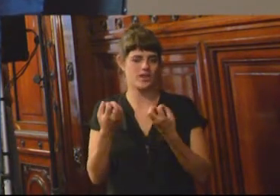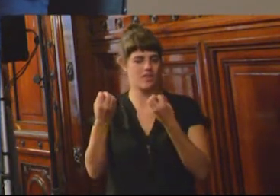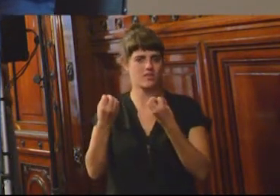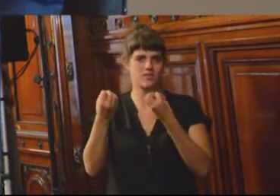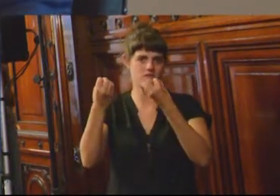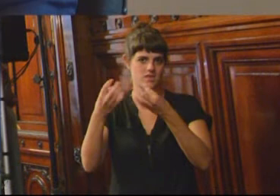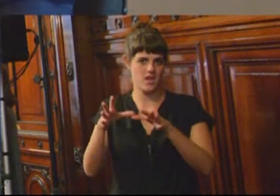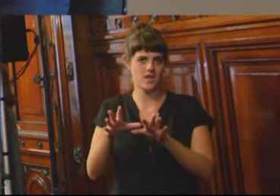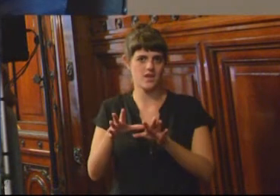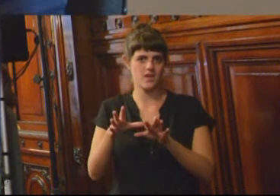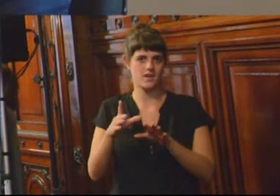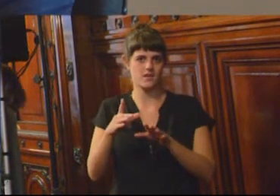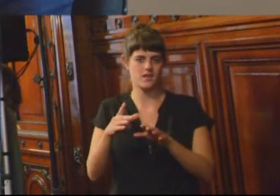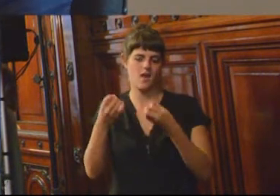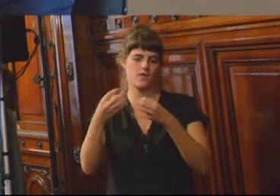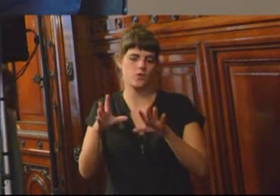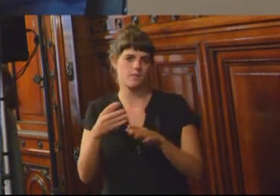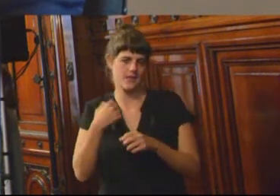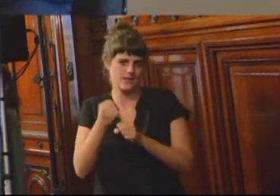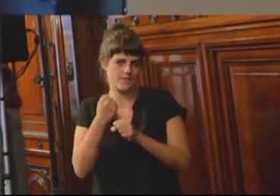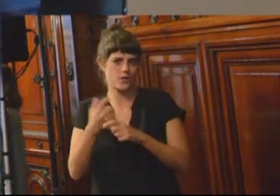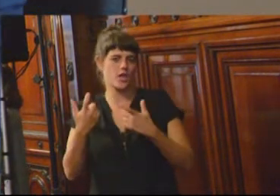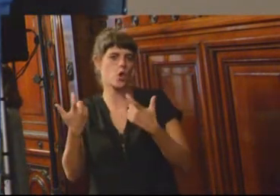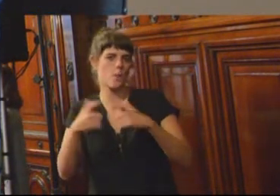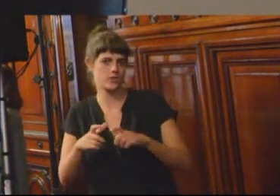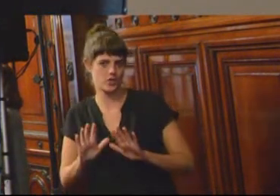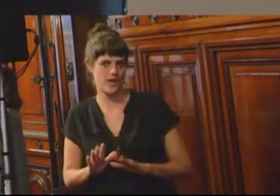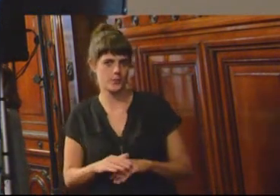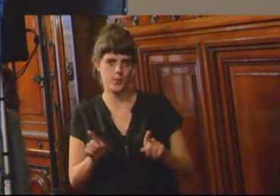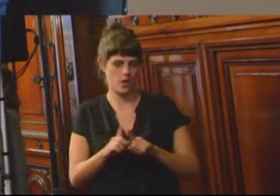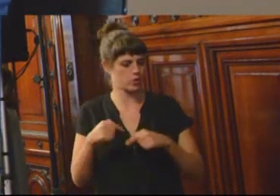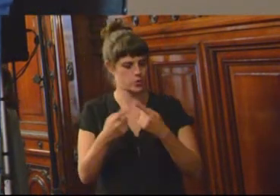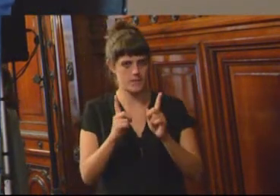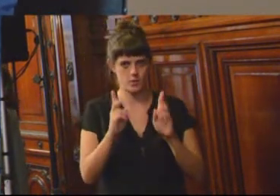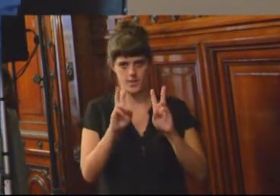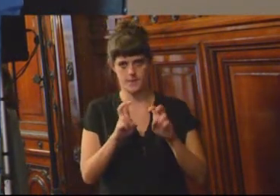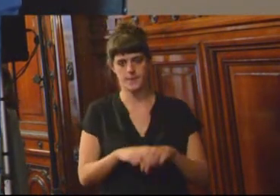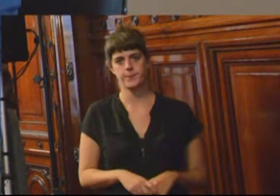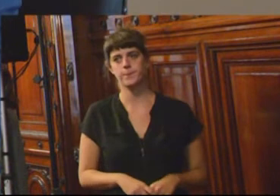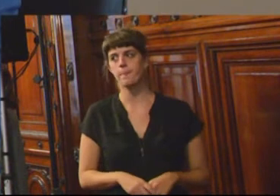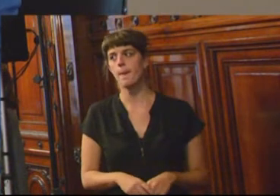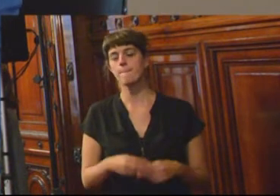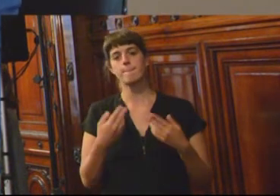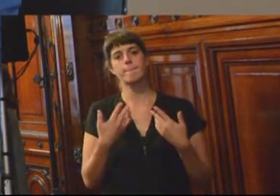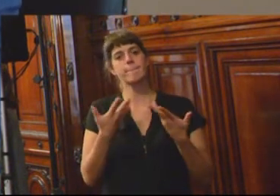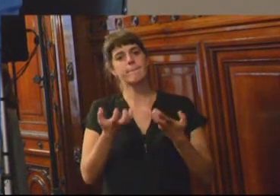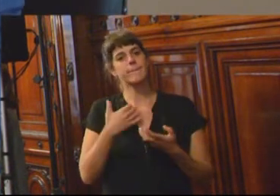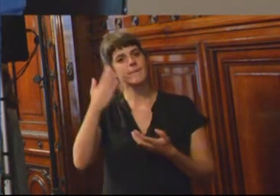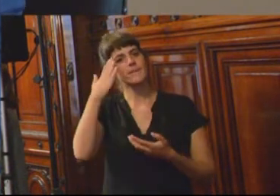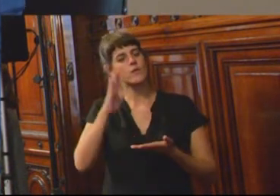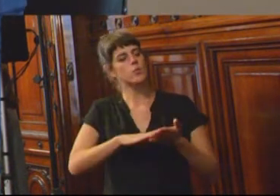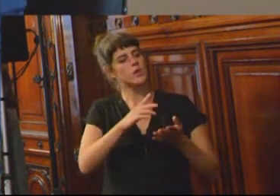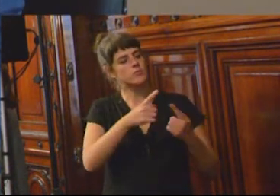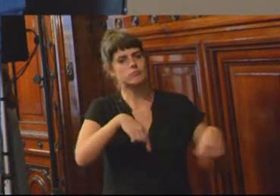comisionado. ¿Queréis saber un poco lo que escuchamos acá? Si hay